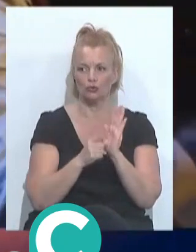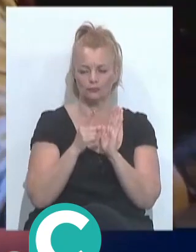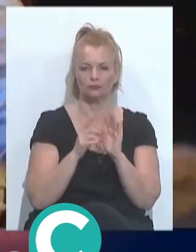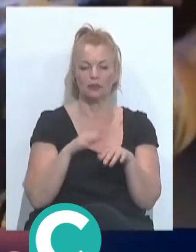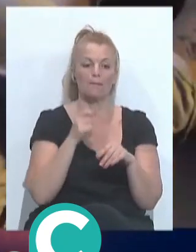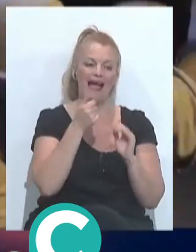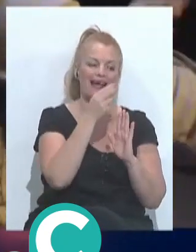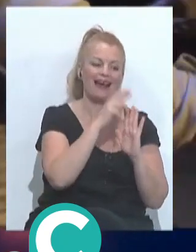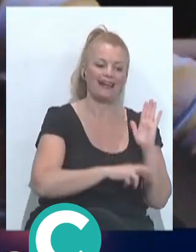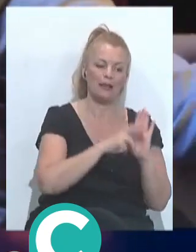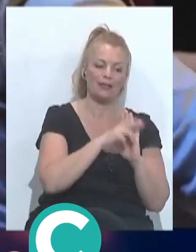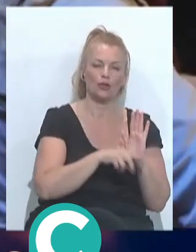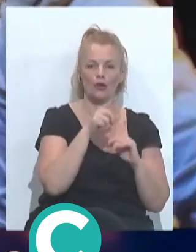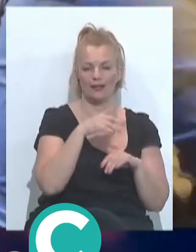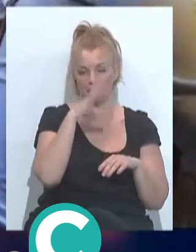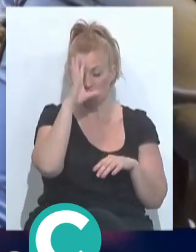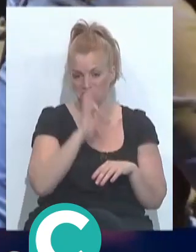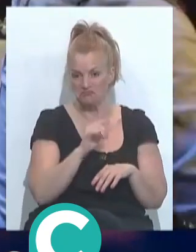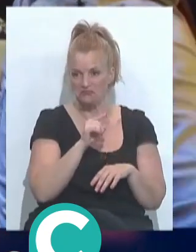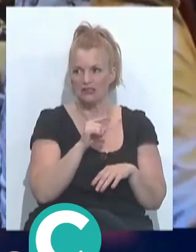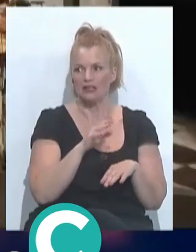los Yo más que al reglamento se refería a, creo,